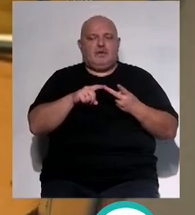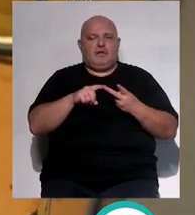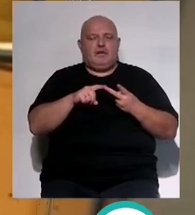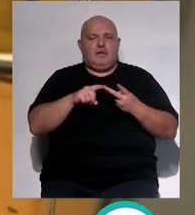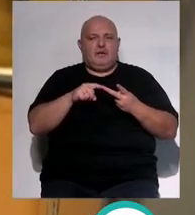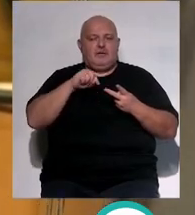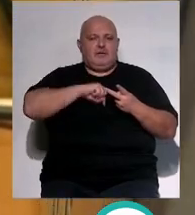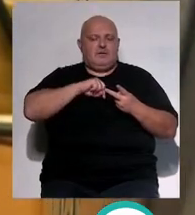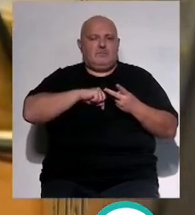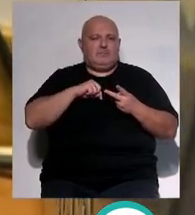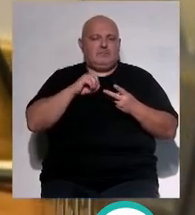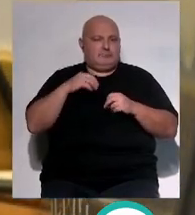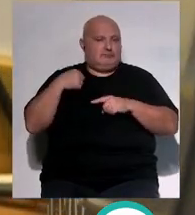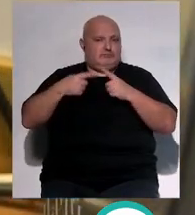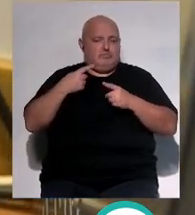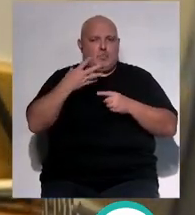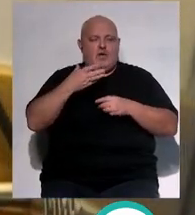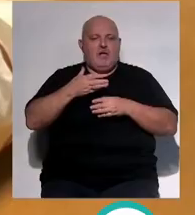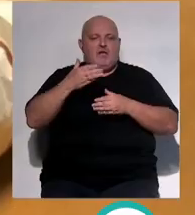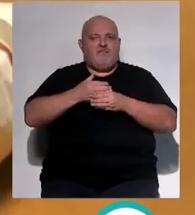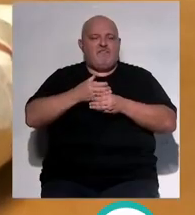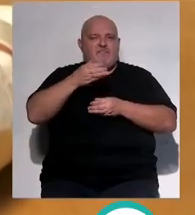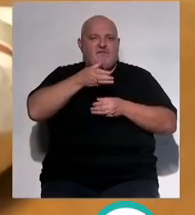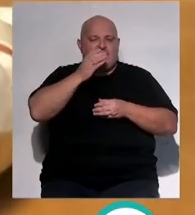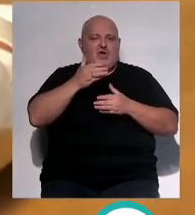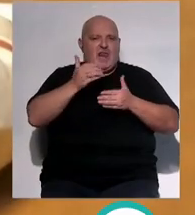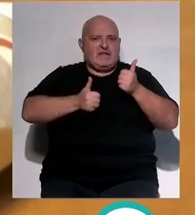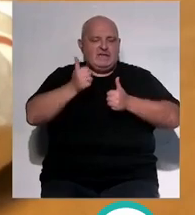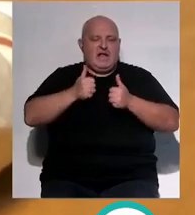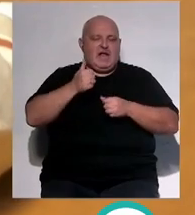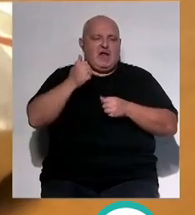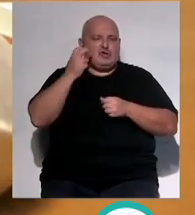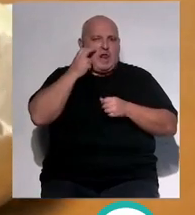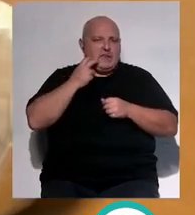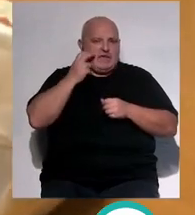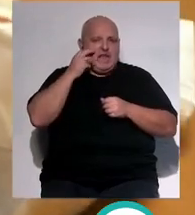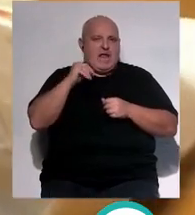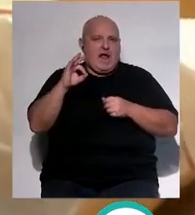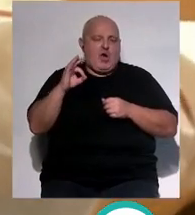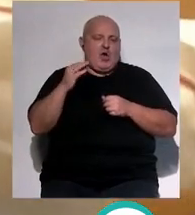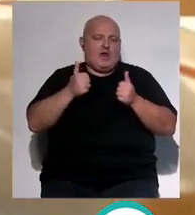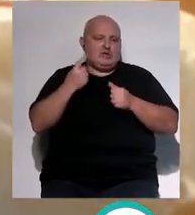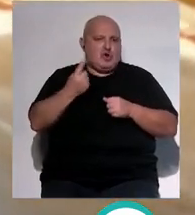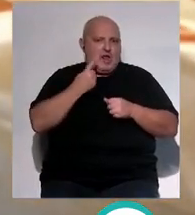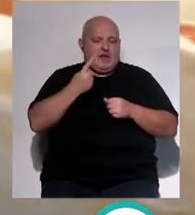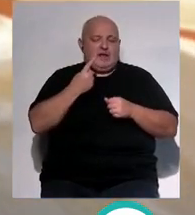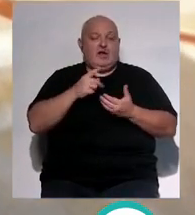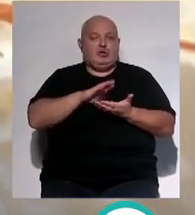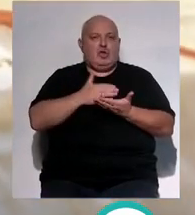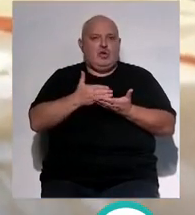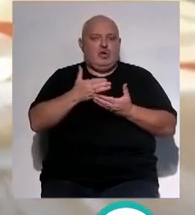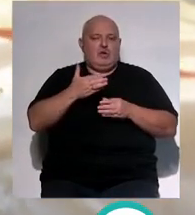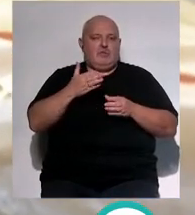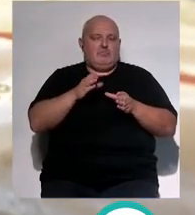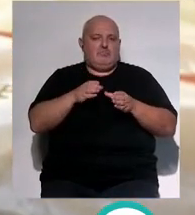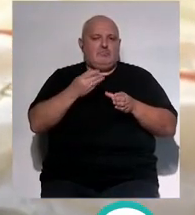yo es que soy muy tradicional un buen vaso de leche ya sea con cacao o con café por ejemplo la leche sola y en esa tostada pues poner